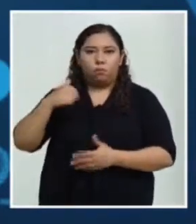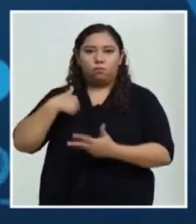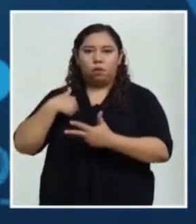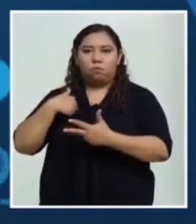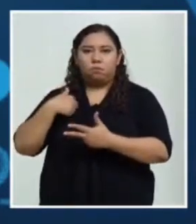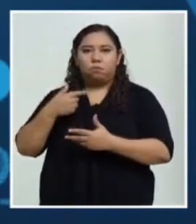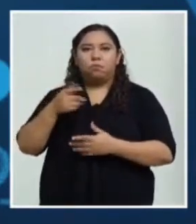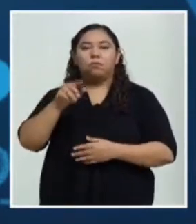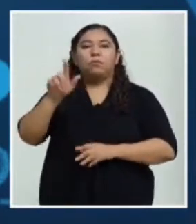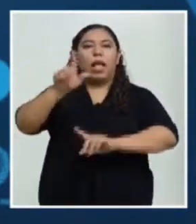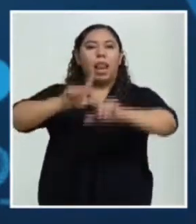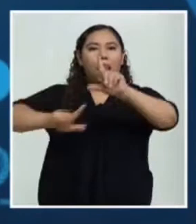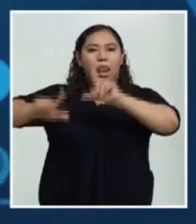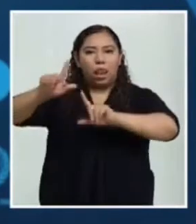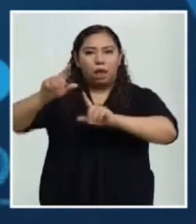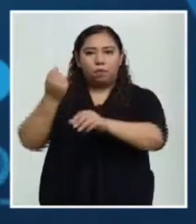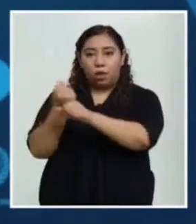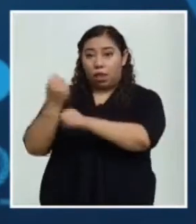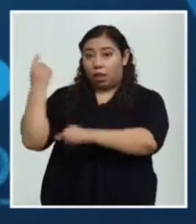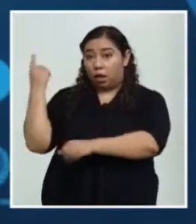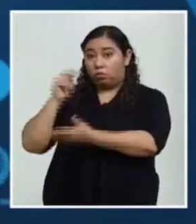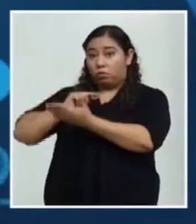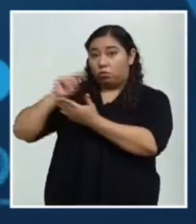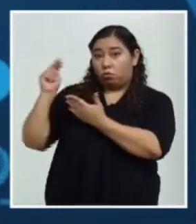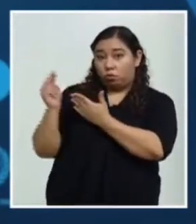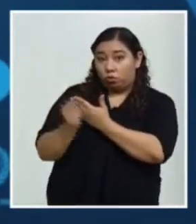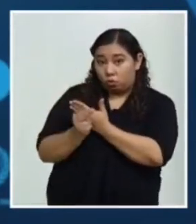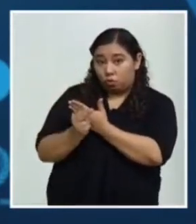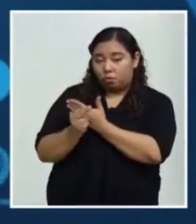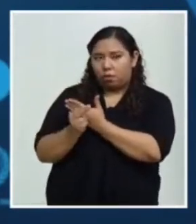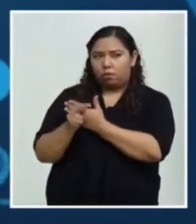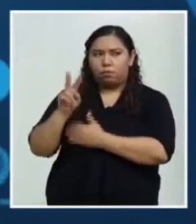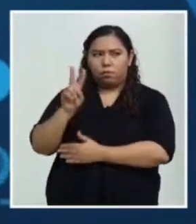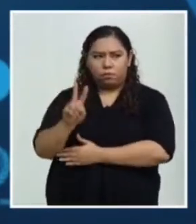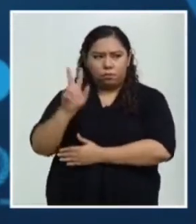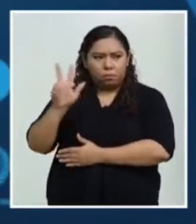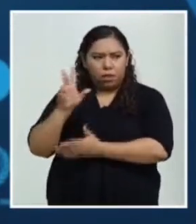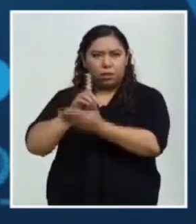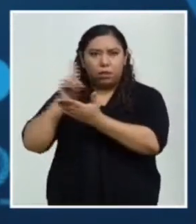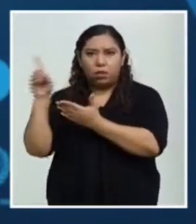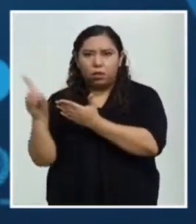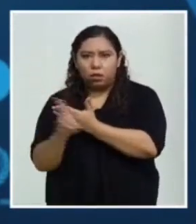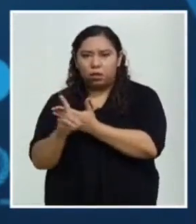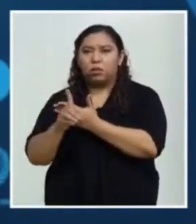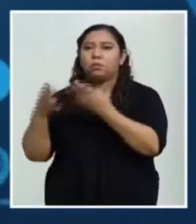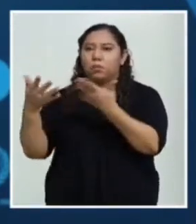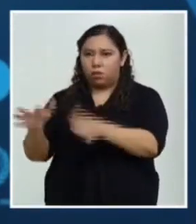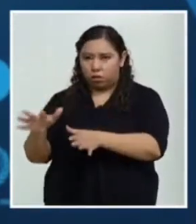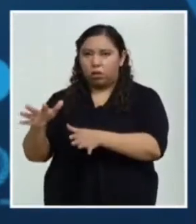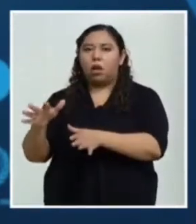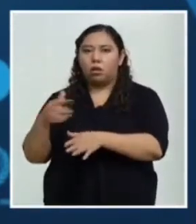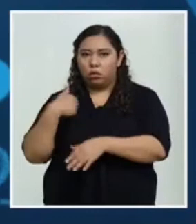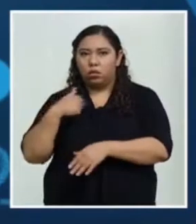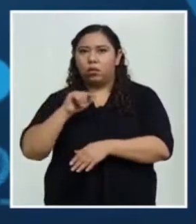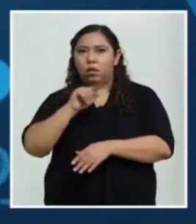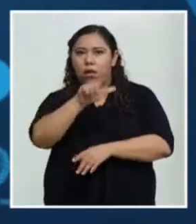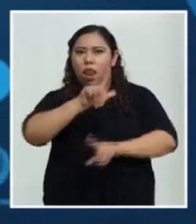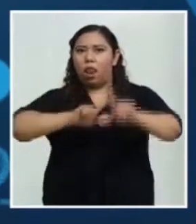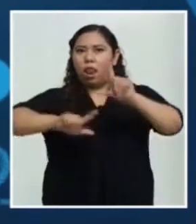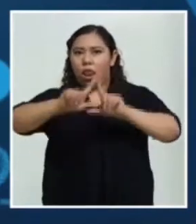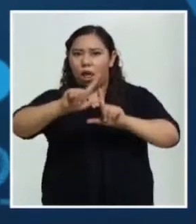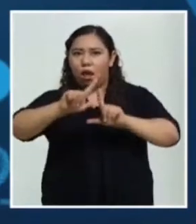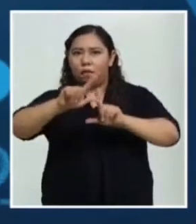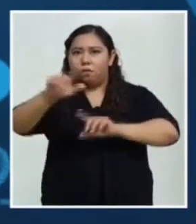el año pasado, entre noviembre y el día 23 de diciembre. Y de esas licitaciones que ya se